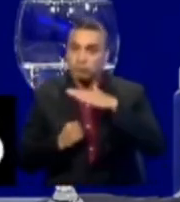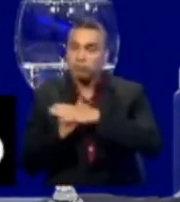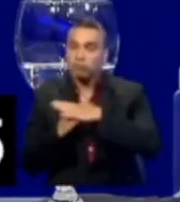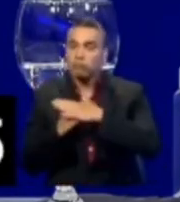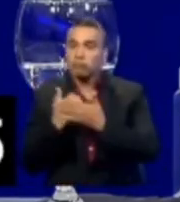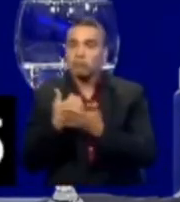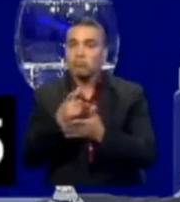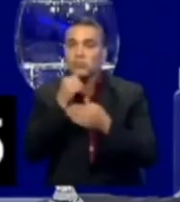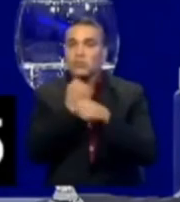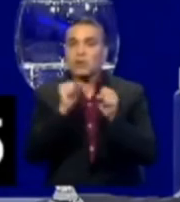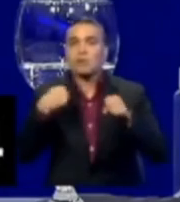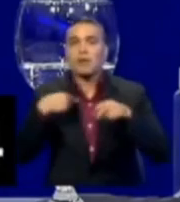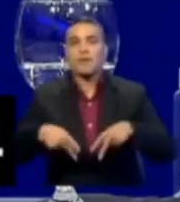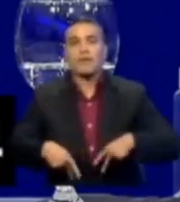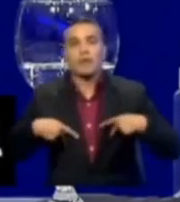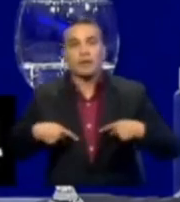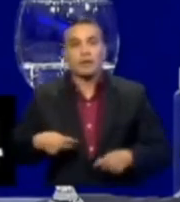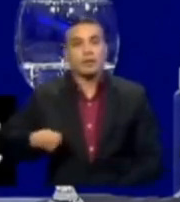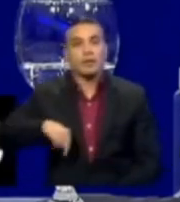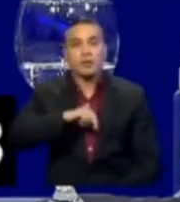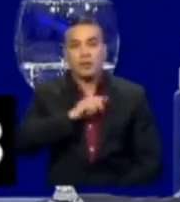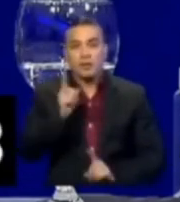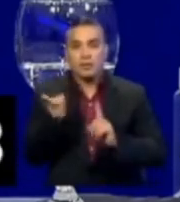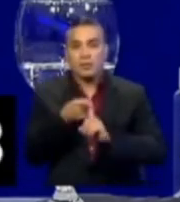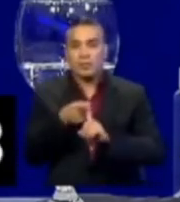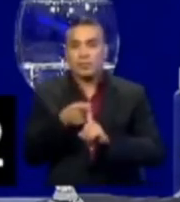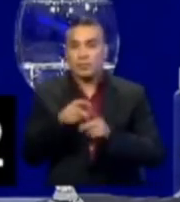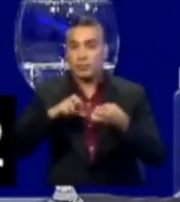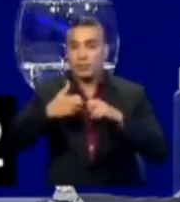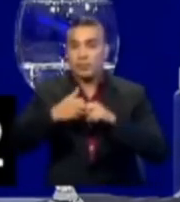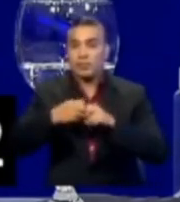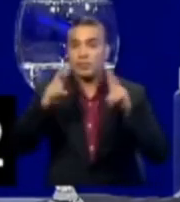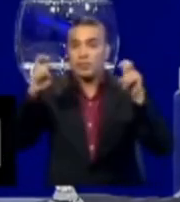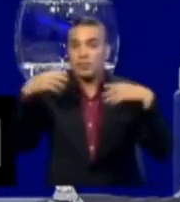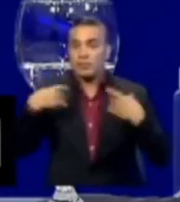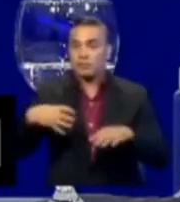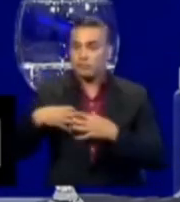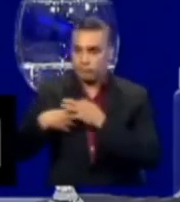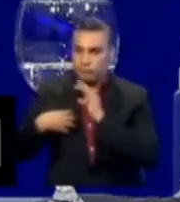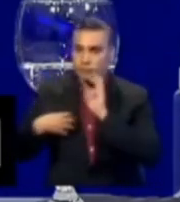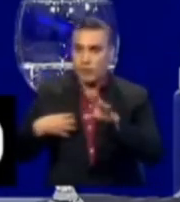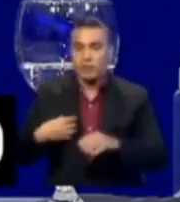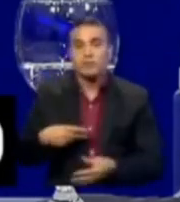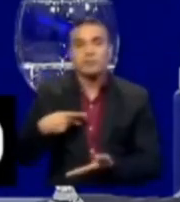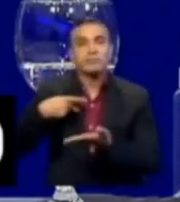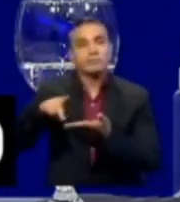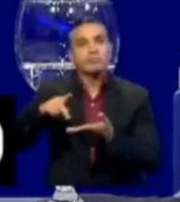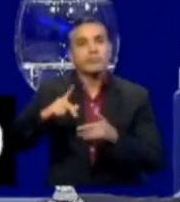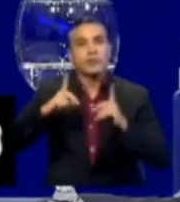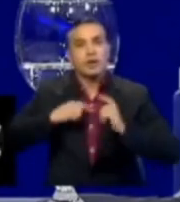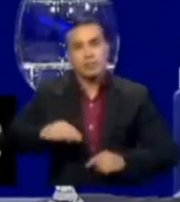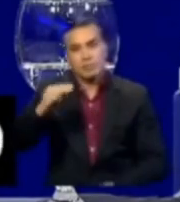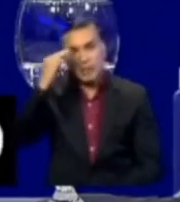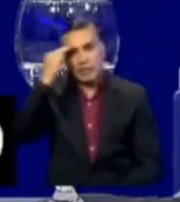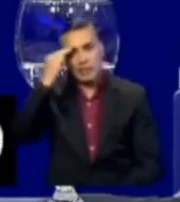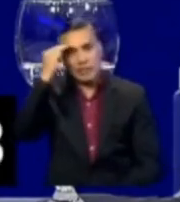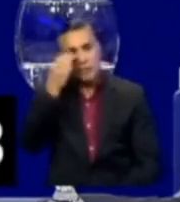nos salvaron la vida. Vamos a anticiparnos a los problemas derivados de la pandemia. Invertir en salud mental.